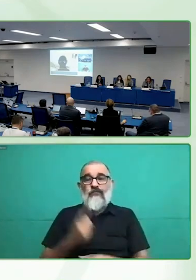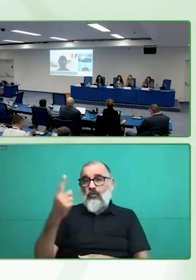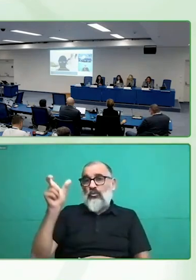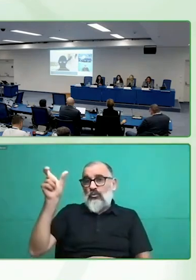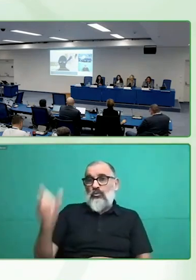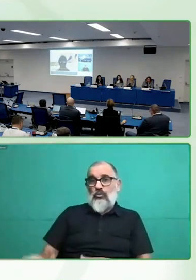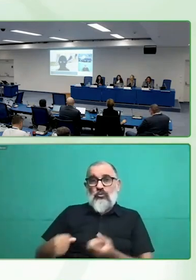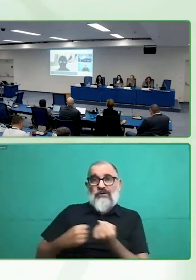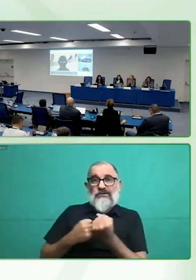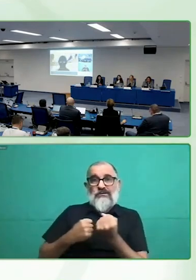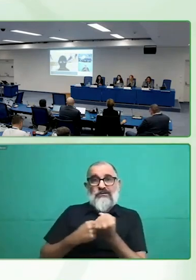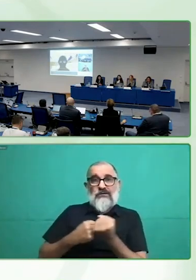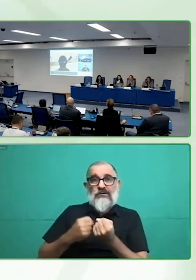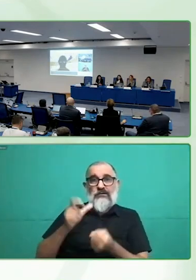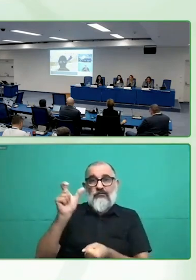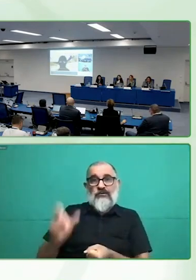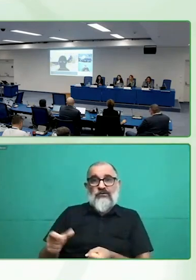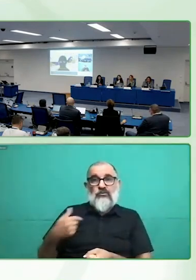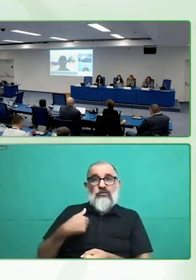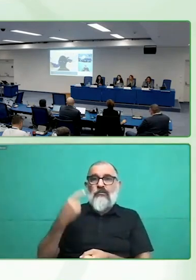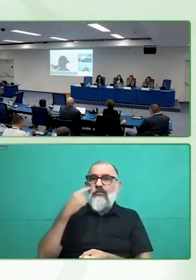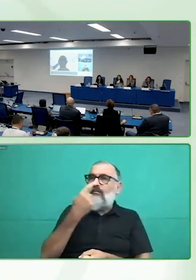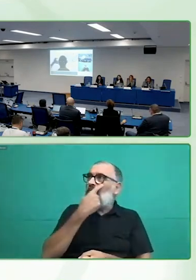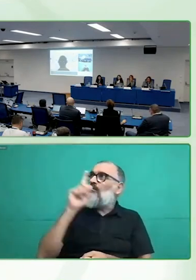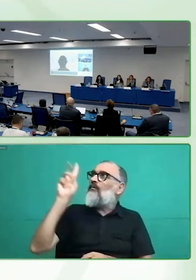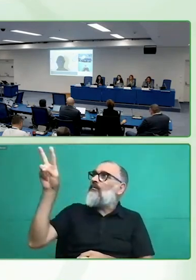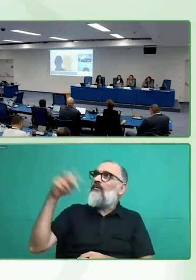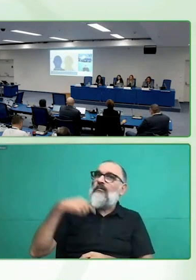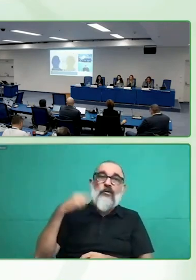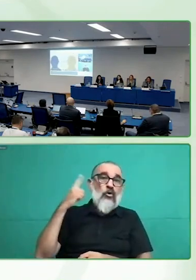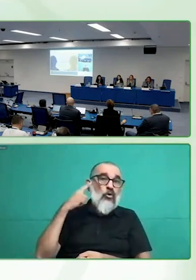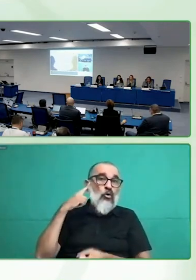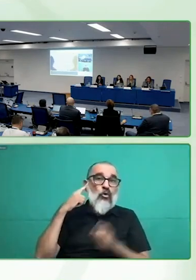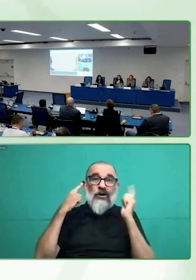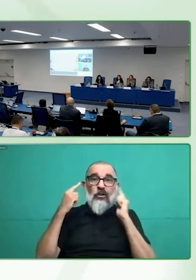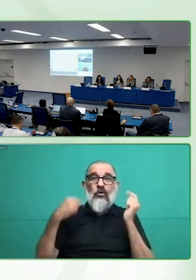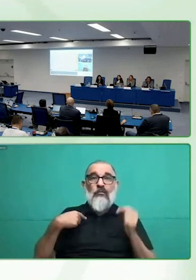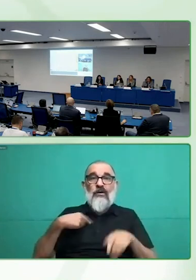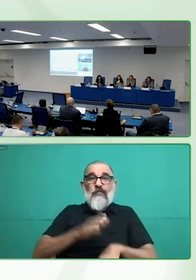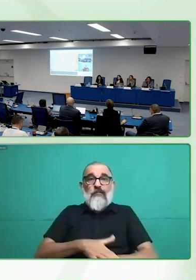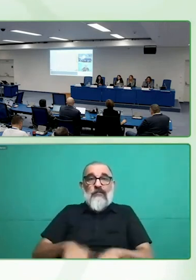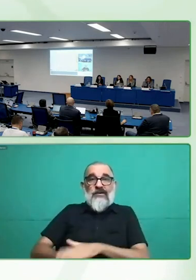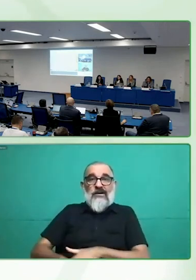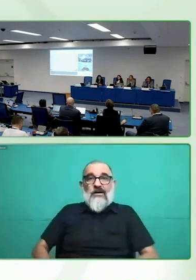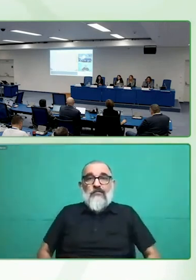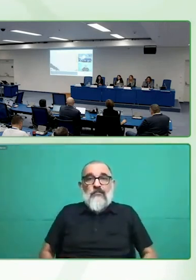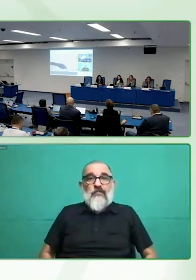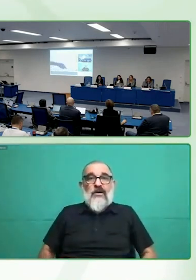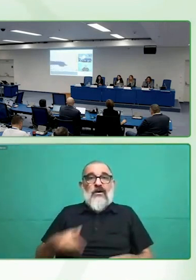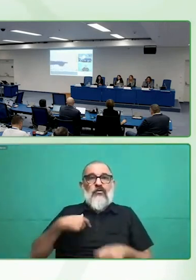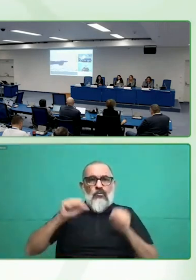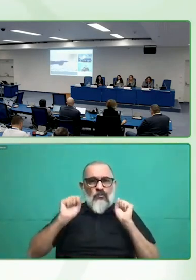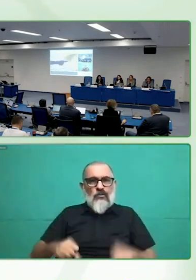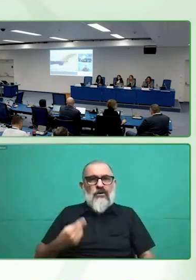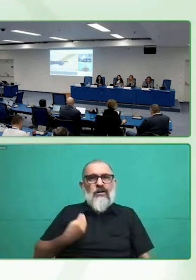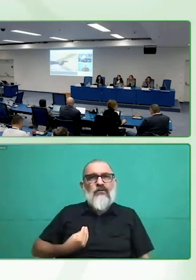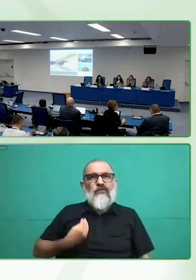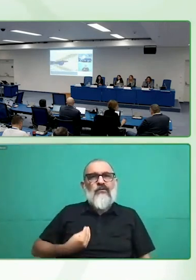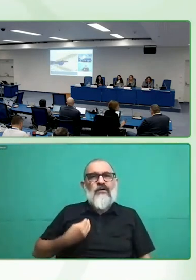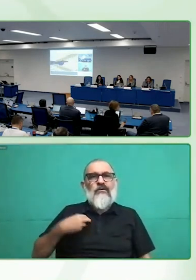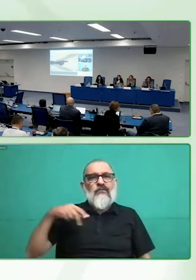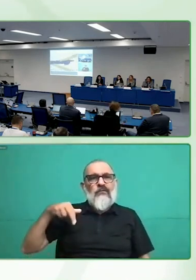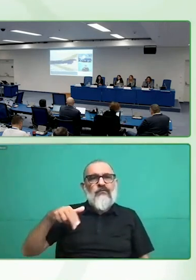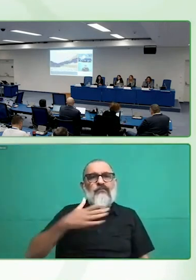piernas y manos, pero que nunca decida qué vida debo vivir o cómo hacerlo. Un asistente personal